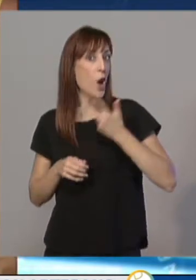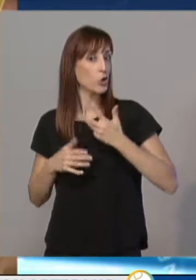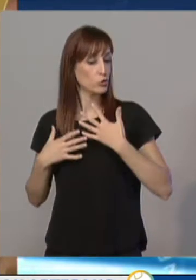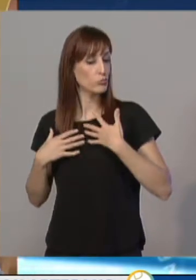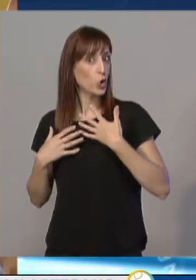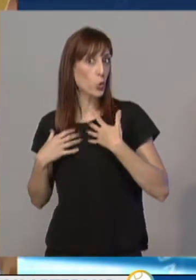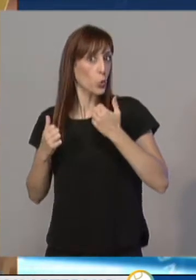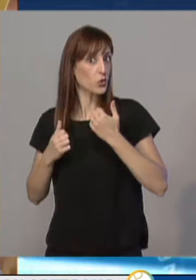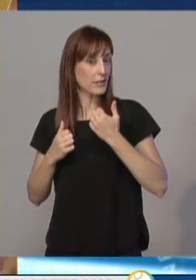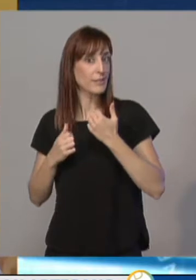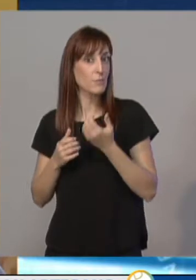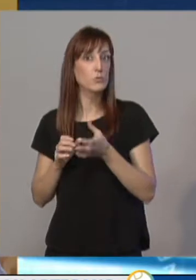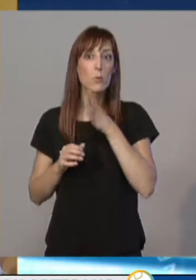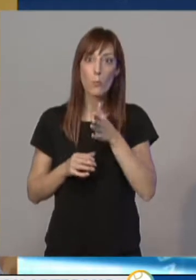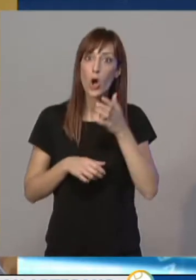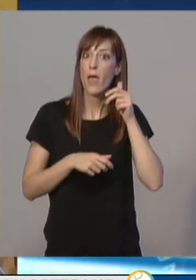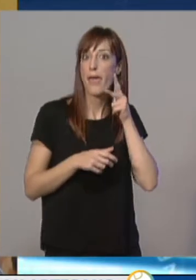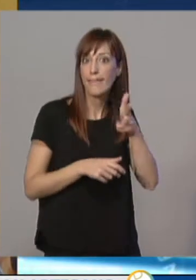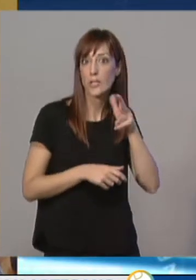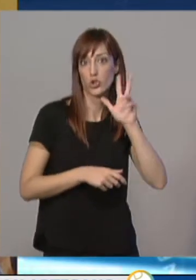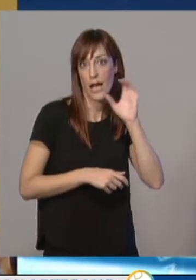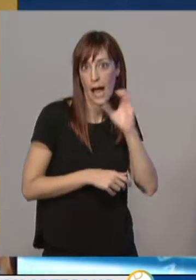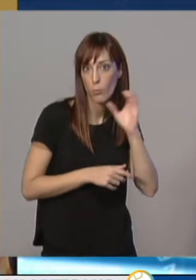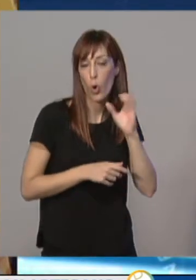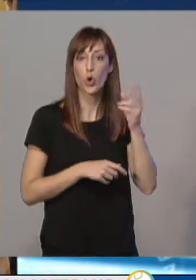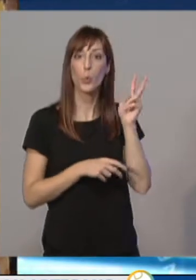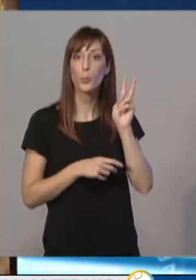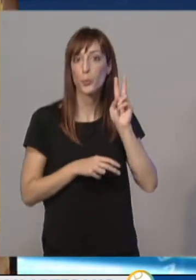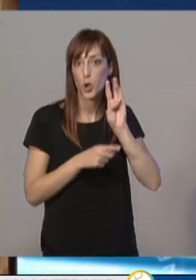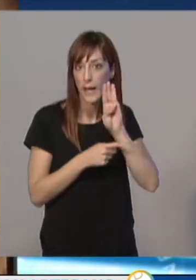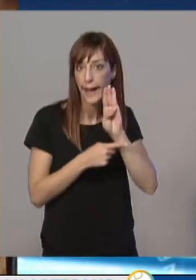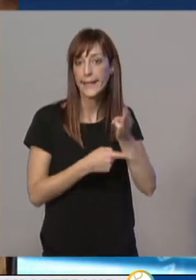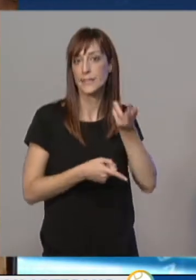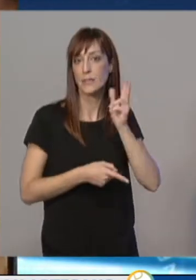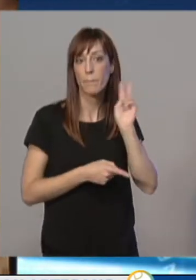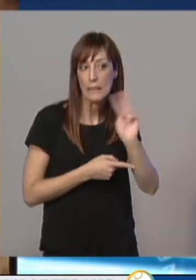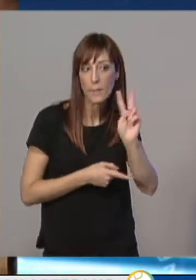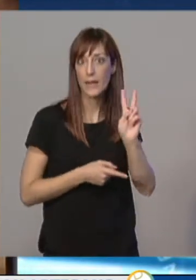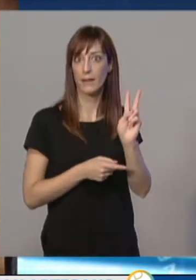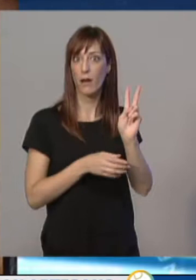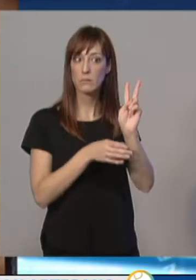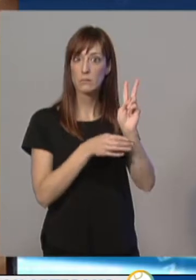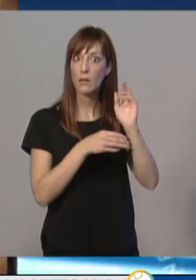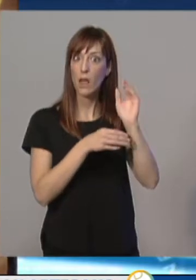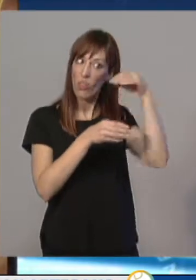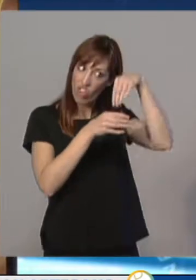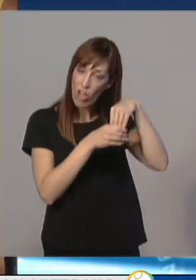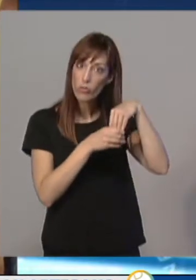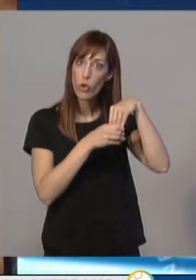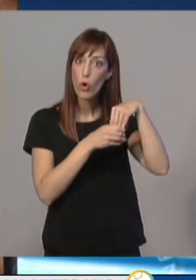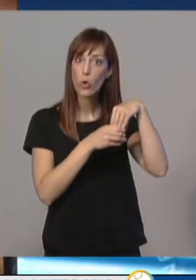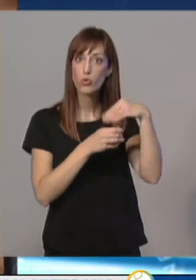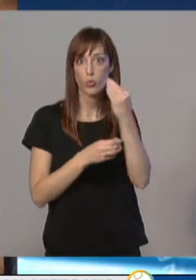el valor nutricional, el endidrato de carbono, proteínas, vitaminas... ...hoy en día hay unos panes súper completos en el cual entra dentro de un alimento